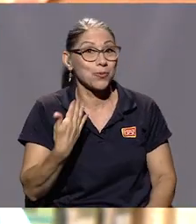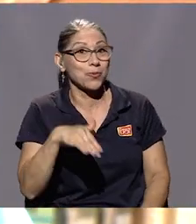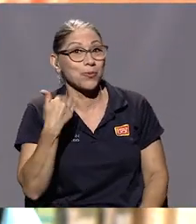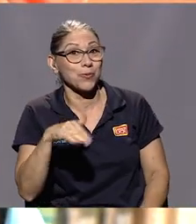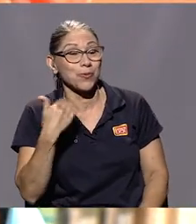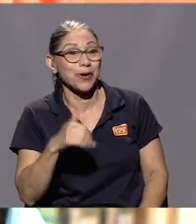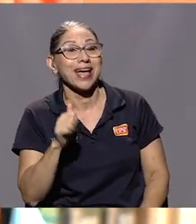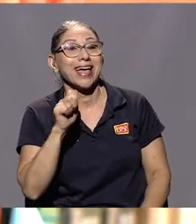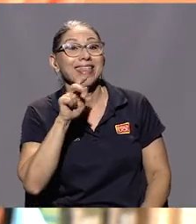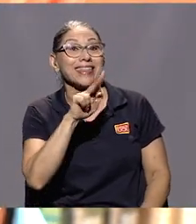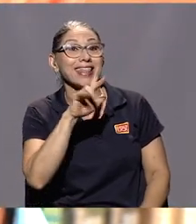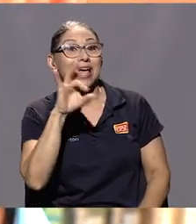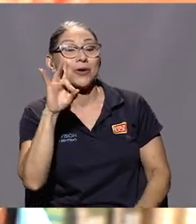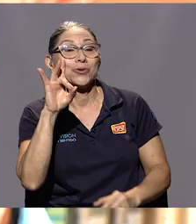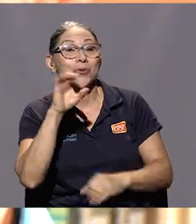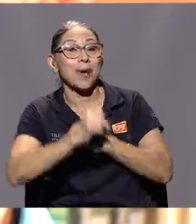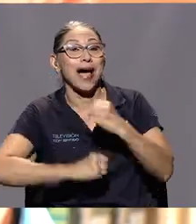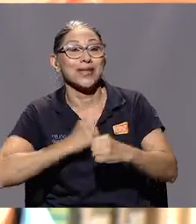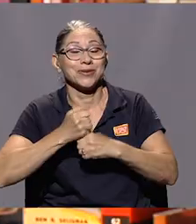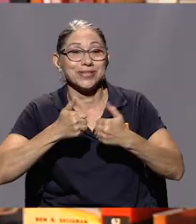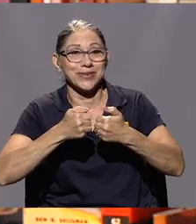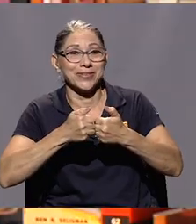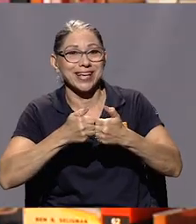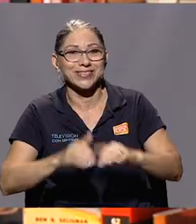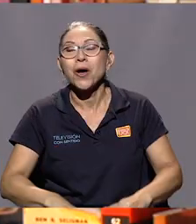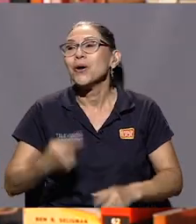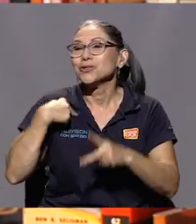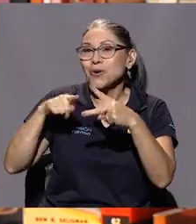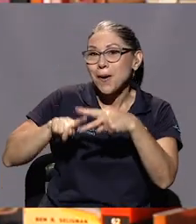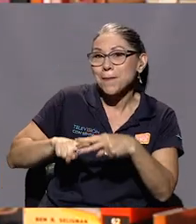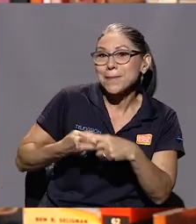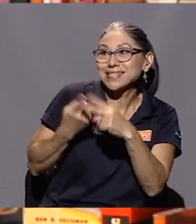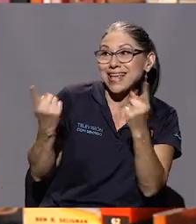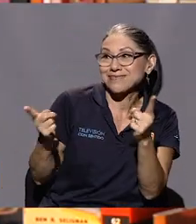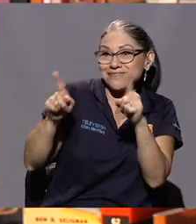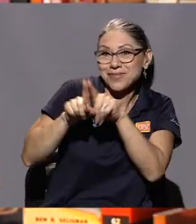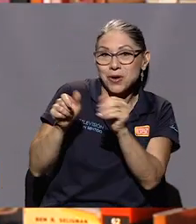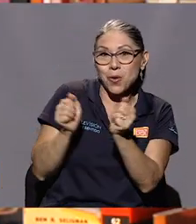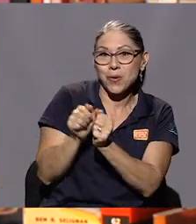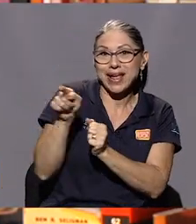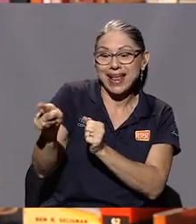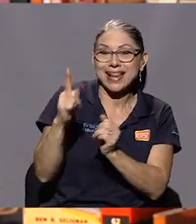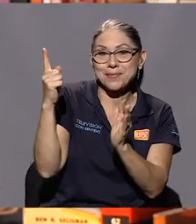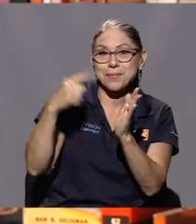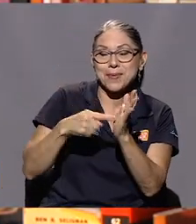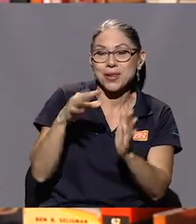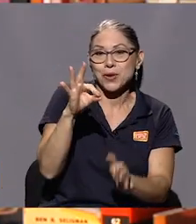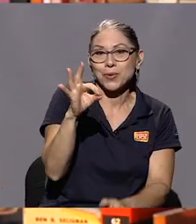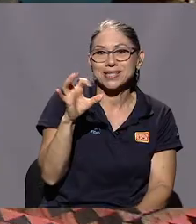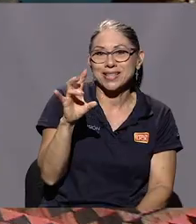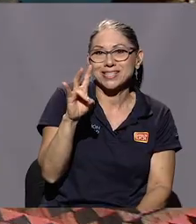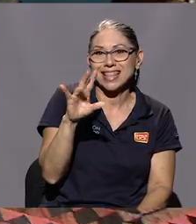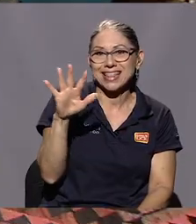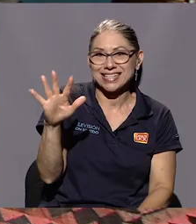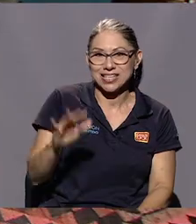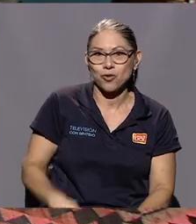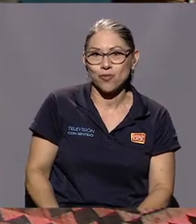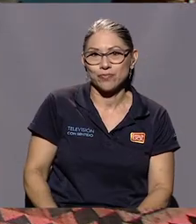38 años de noviazgo, doña Patricia. Bueno, yo empecé a salir con José en 1975,